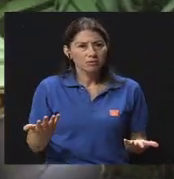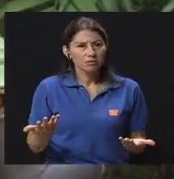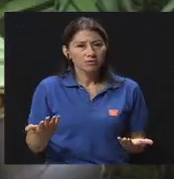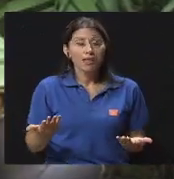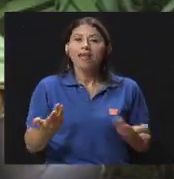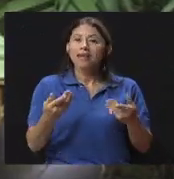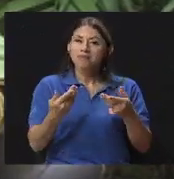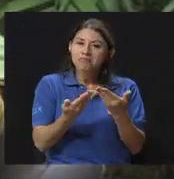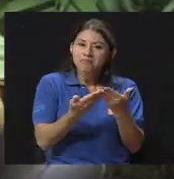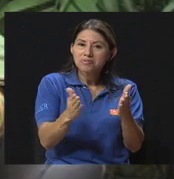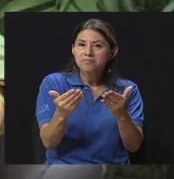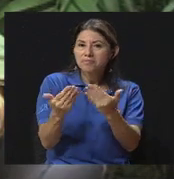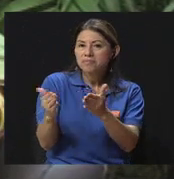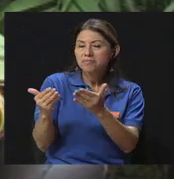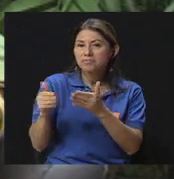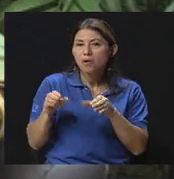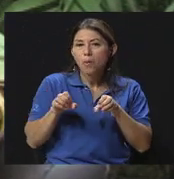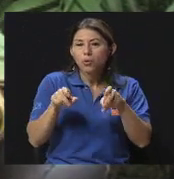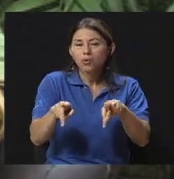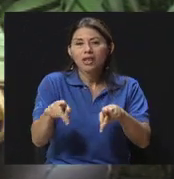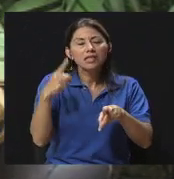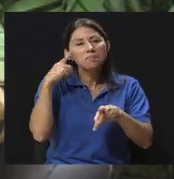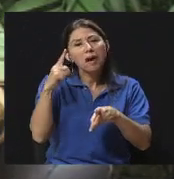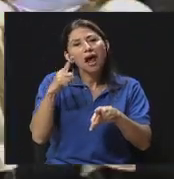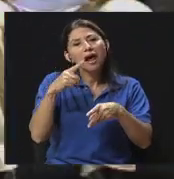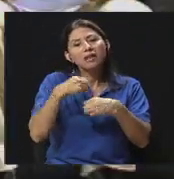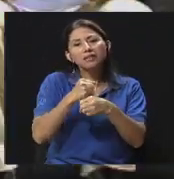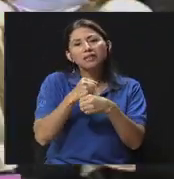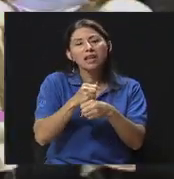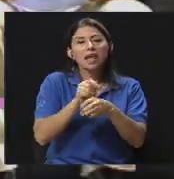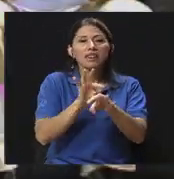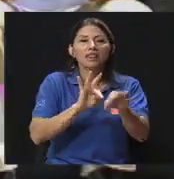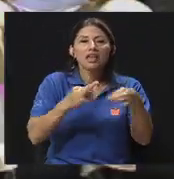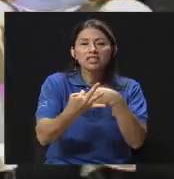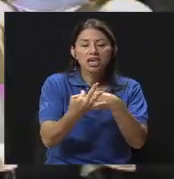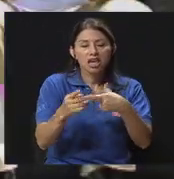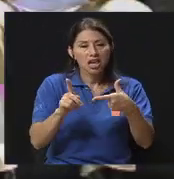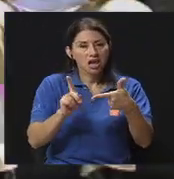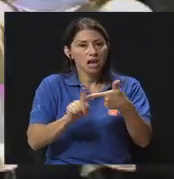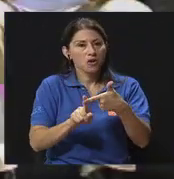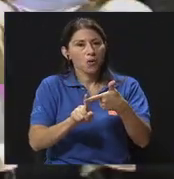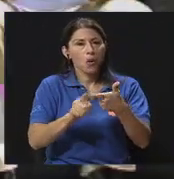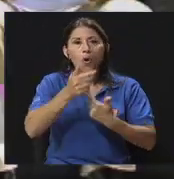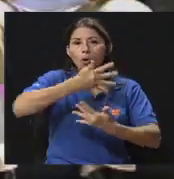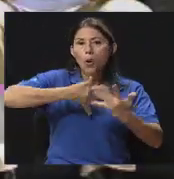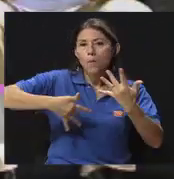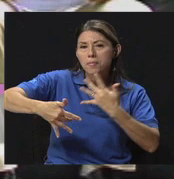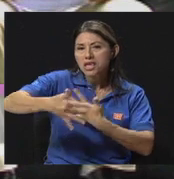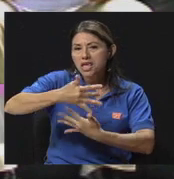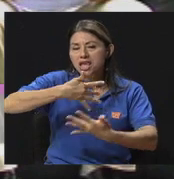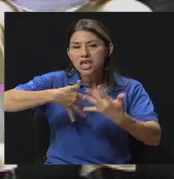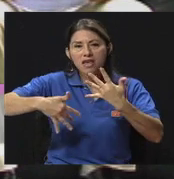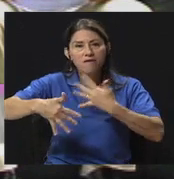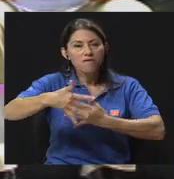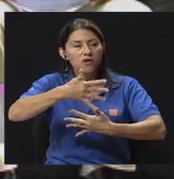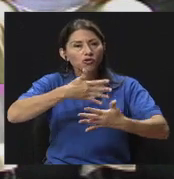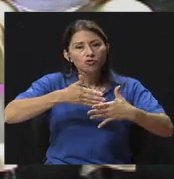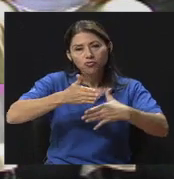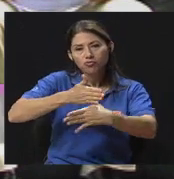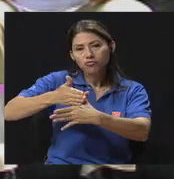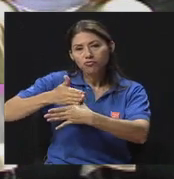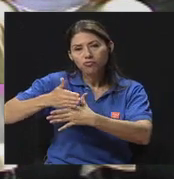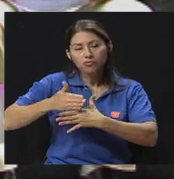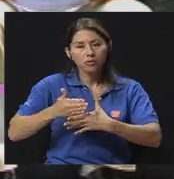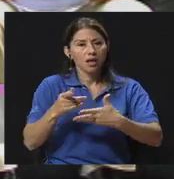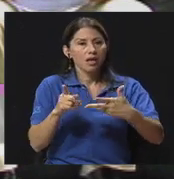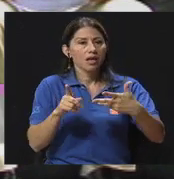cada vez más espacios que tienen que ver con metodología tipo taller, con convivios donde son un poco más de horas juntos conviviendo. Y